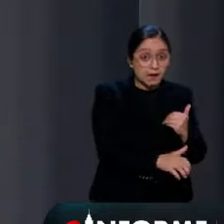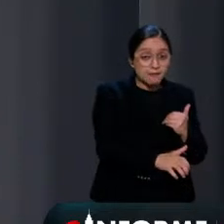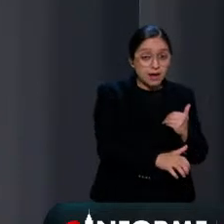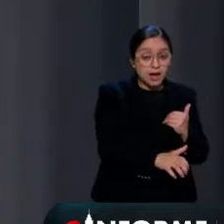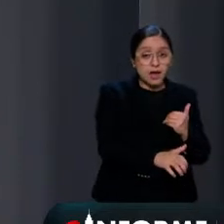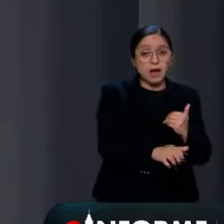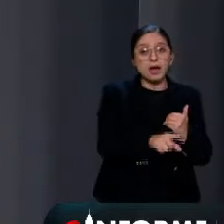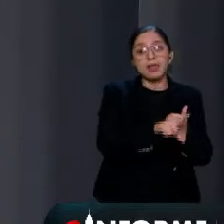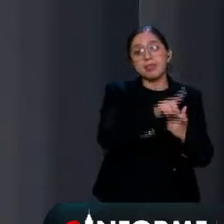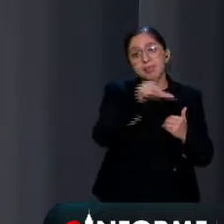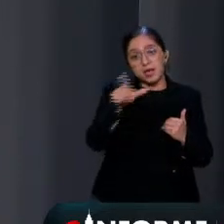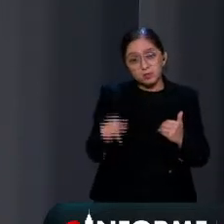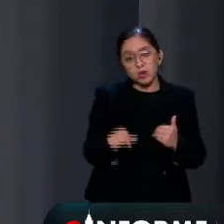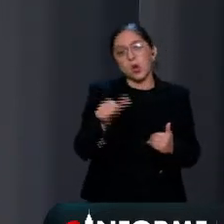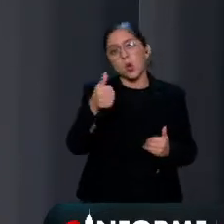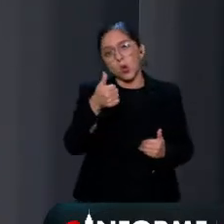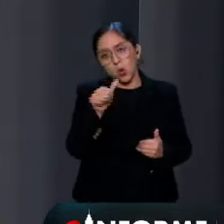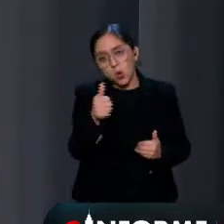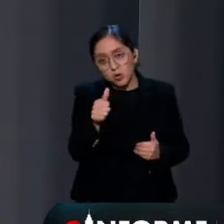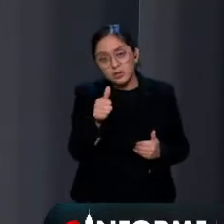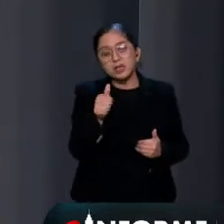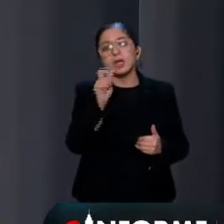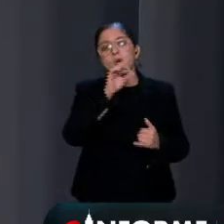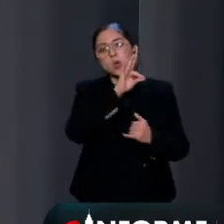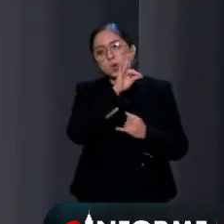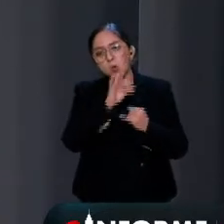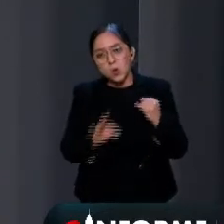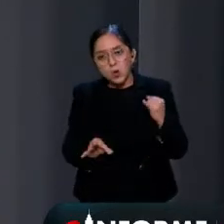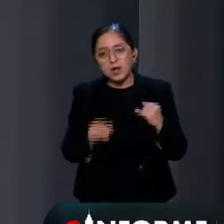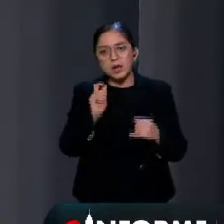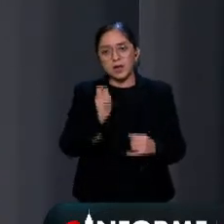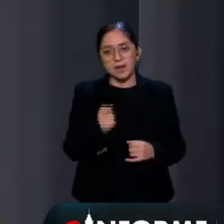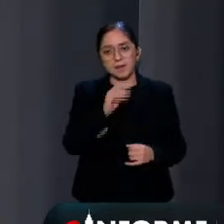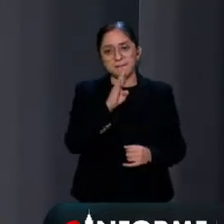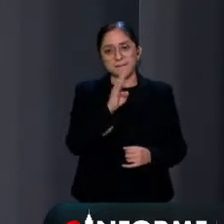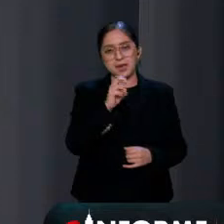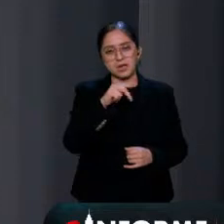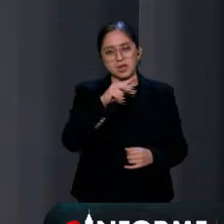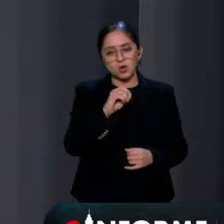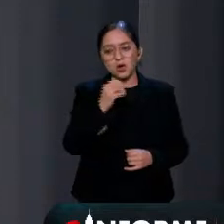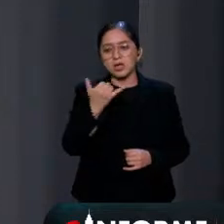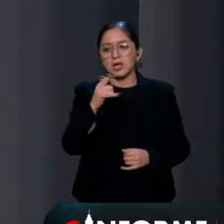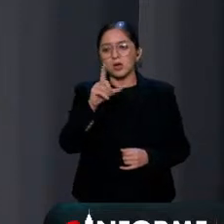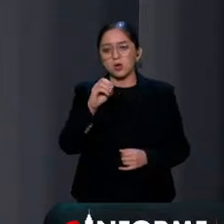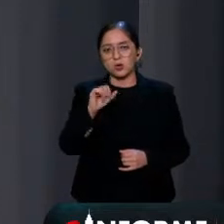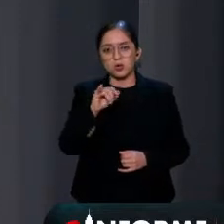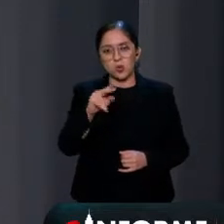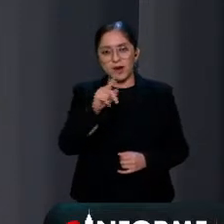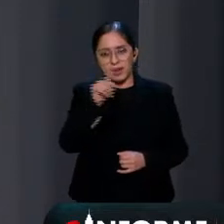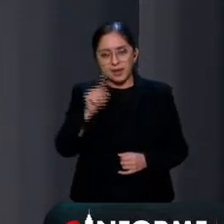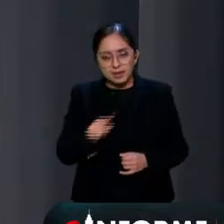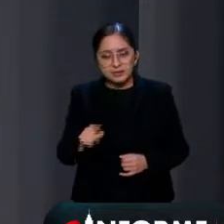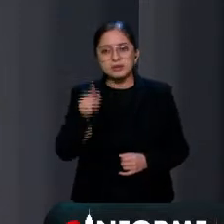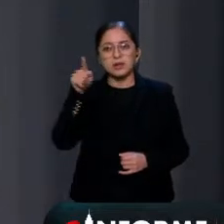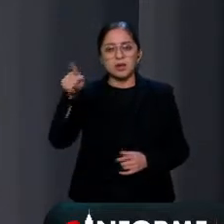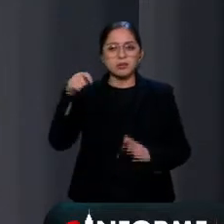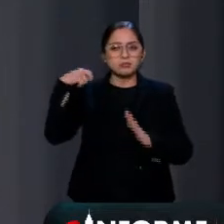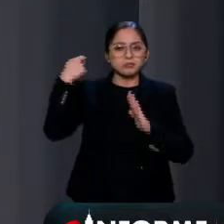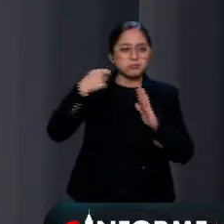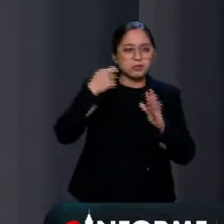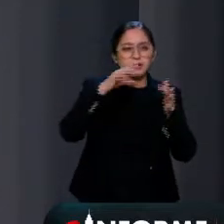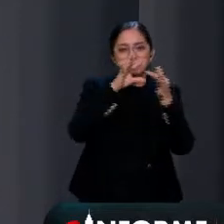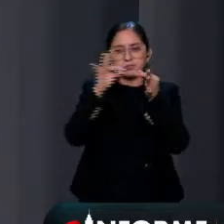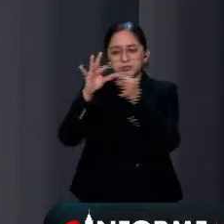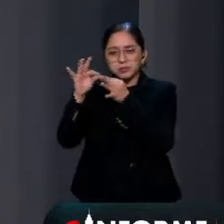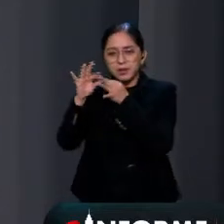las 23 horas también no se pierda el último episodio de Benito y los Juárez esta producción de Capital 21 documental que pretende